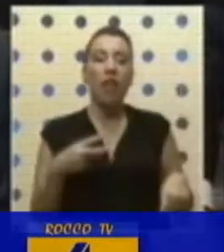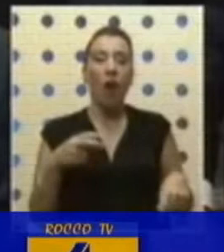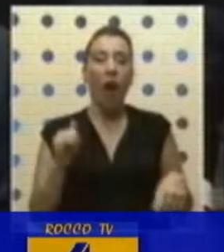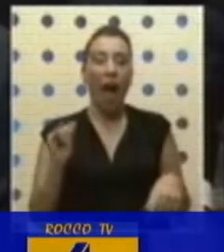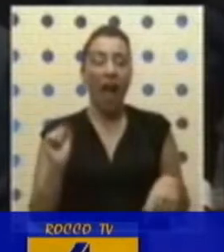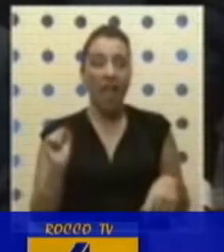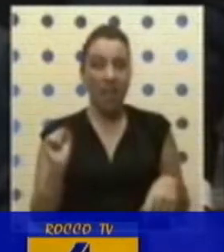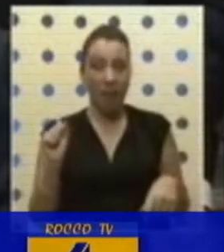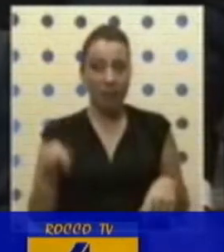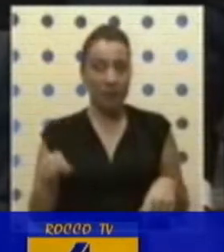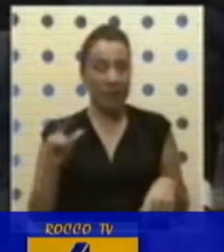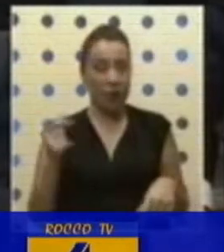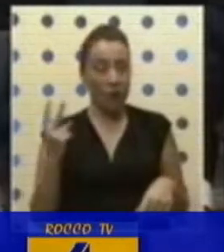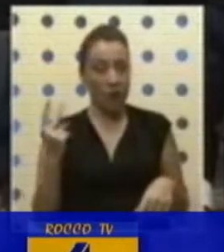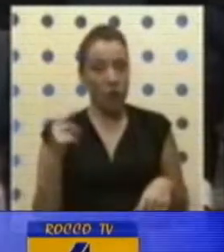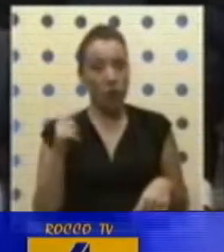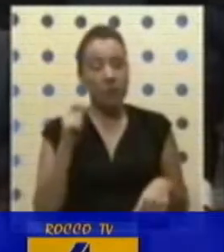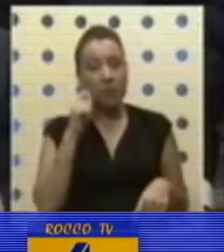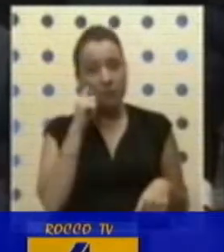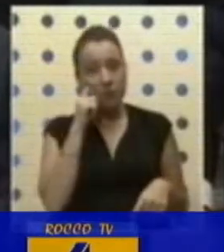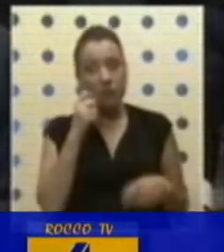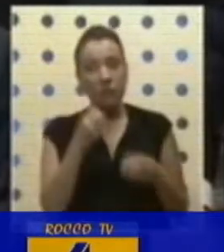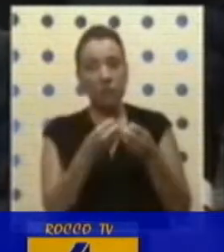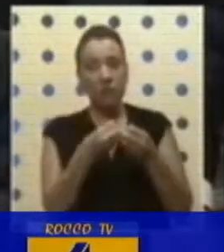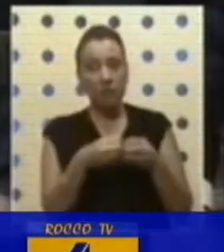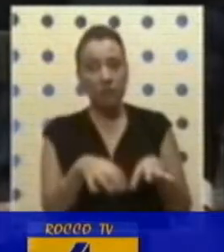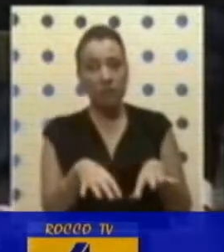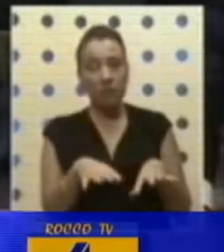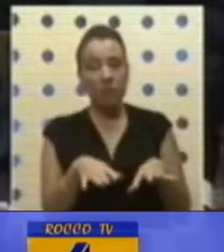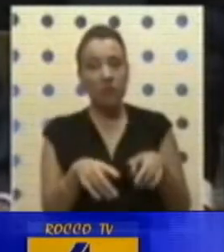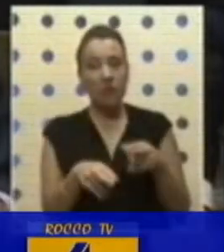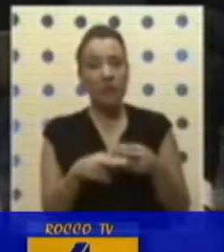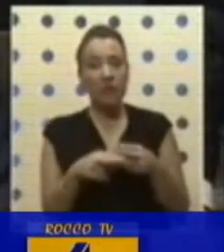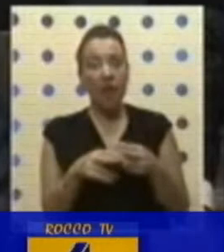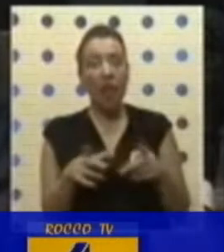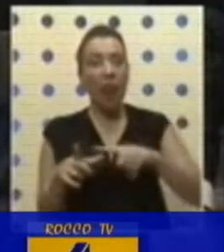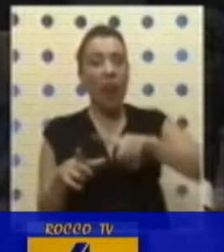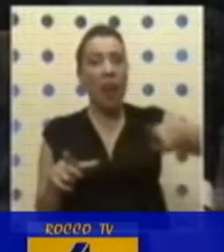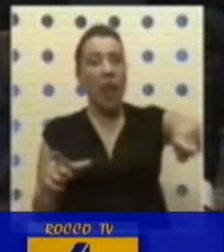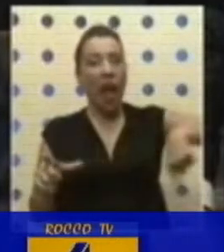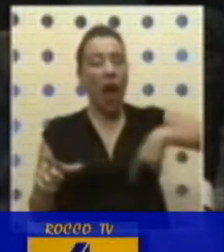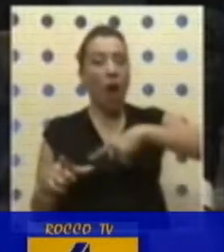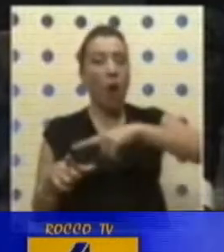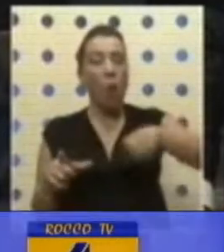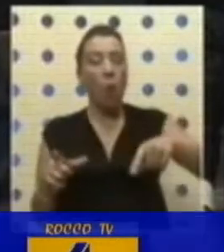el siglo XXI. Y se refiere obviamente a la pérdida de lo que se ha llamado la laguna del desierto.